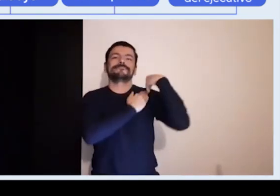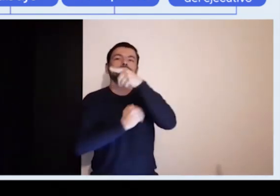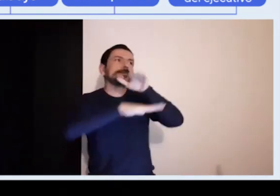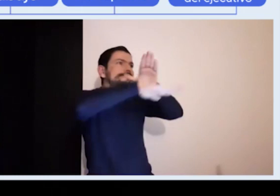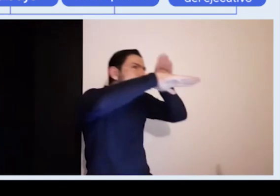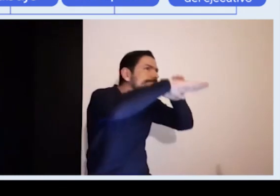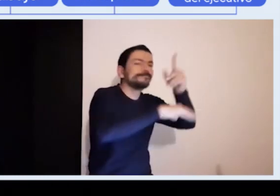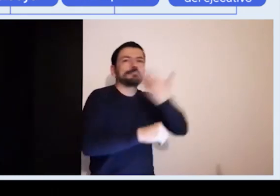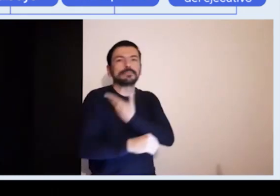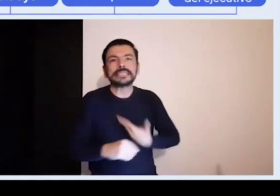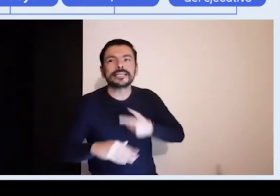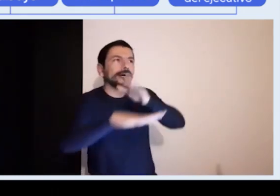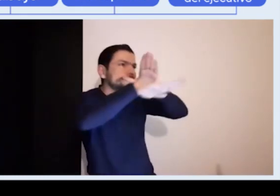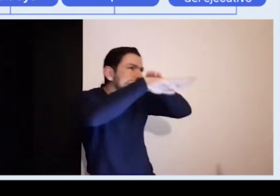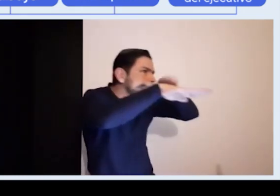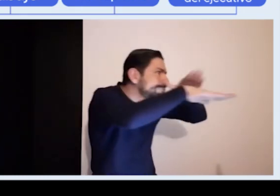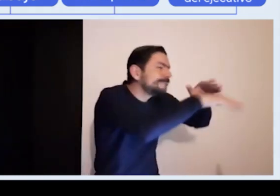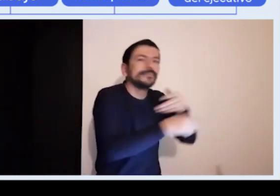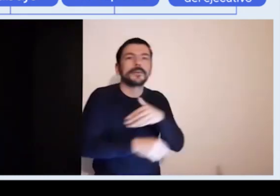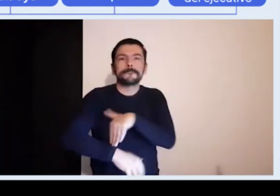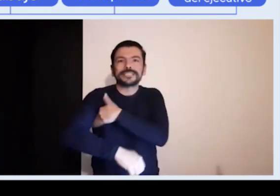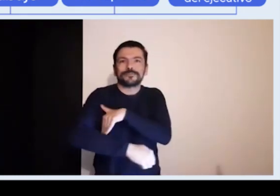diferentes ministerios e instancias del gobierno.